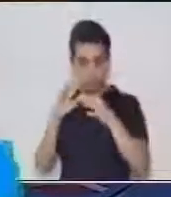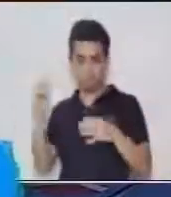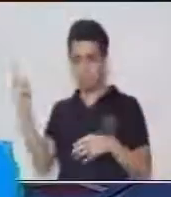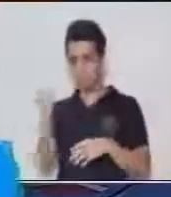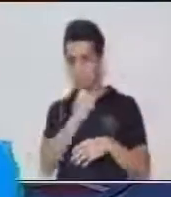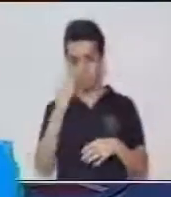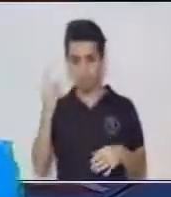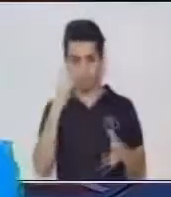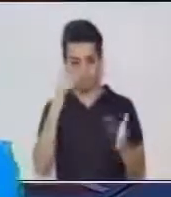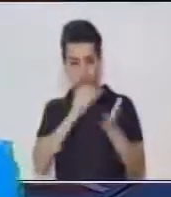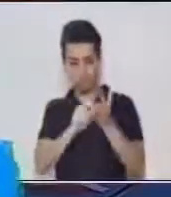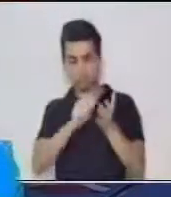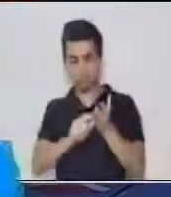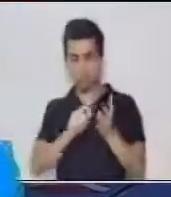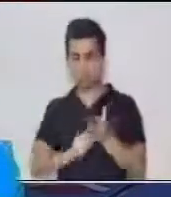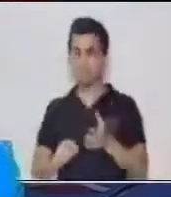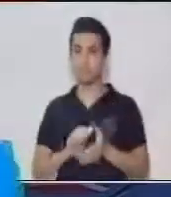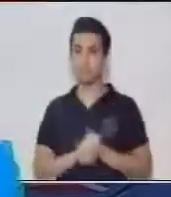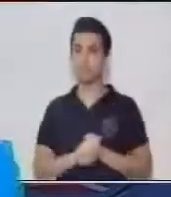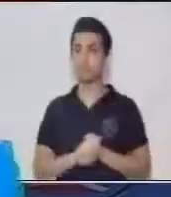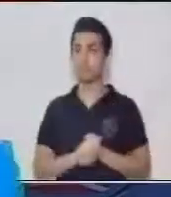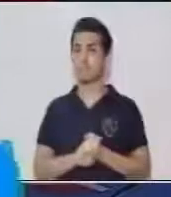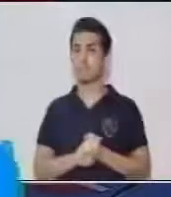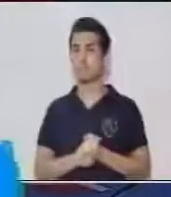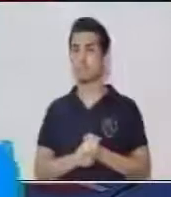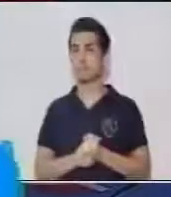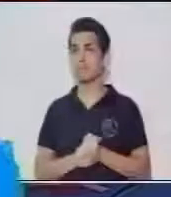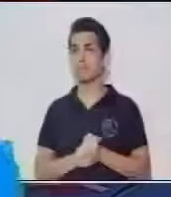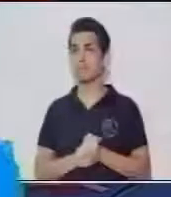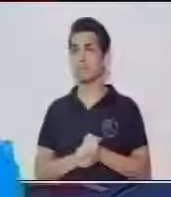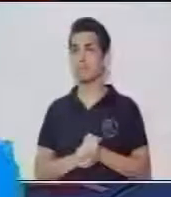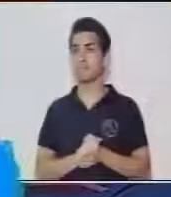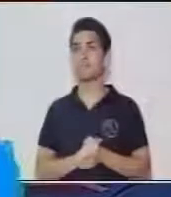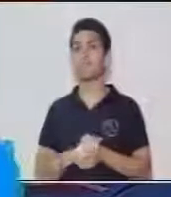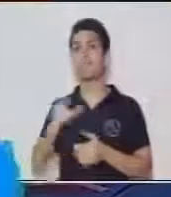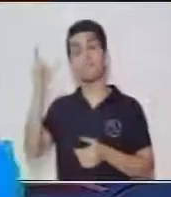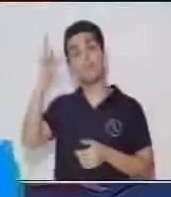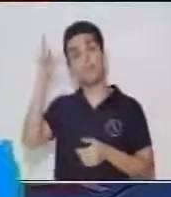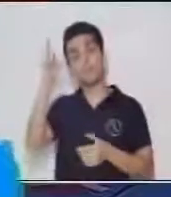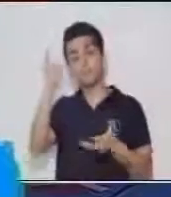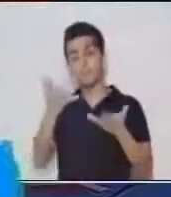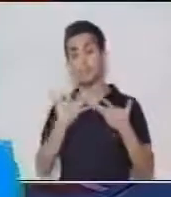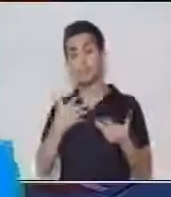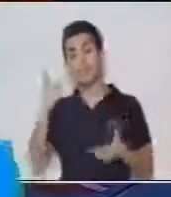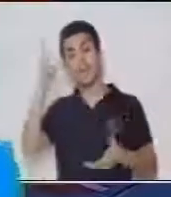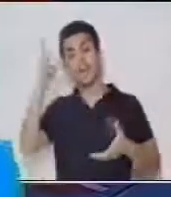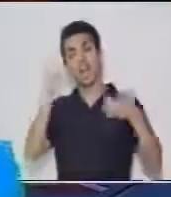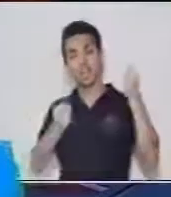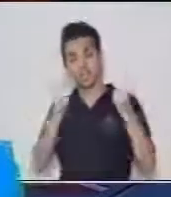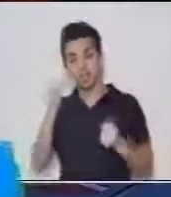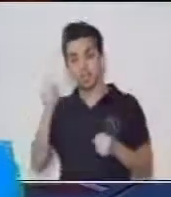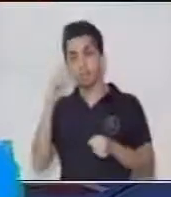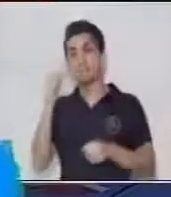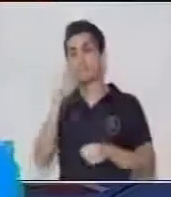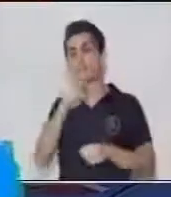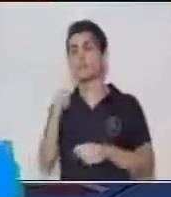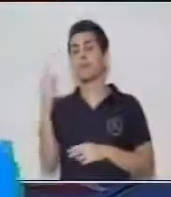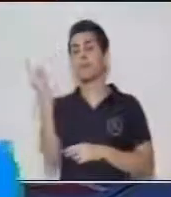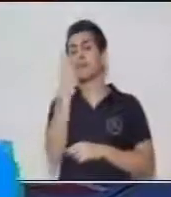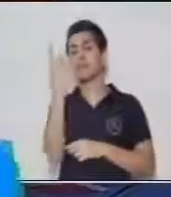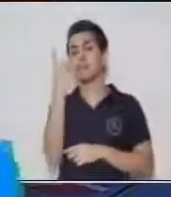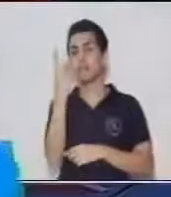texto que estamos redactando. Nos dice, las vacas nos dan leche por ser la principal fuente de calcio.